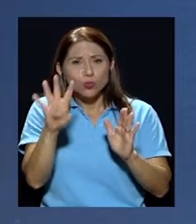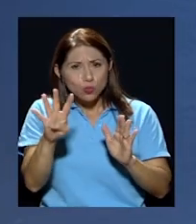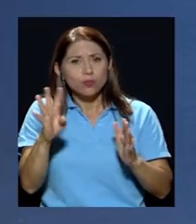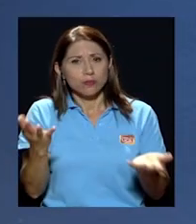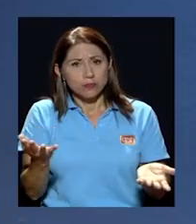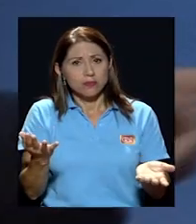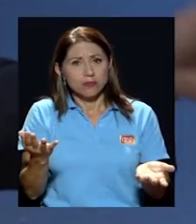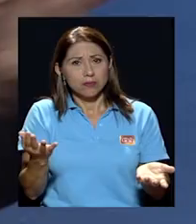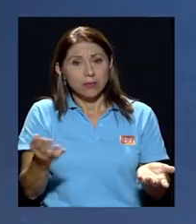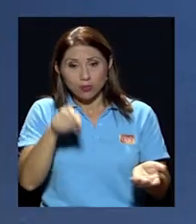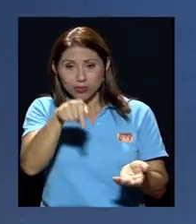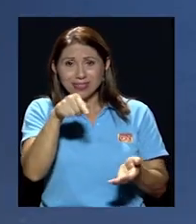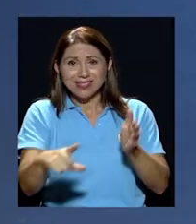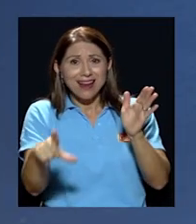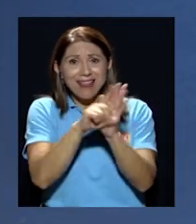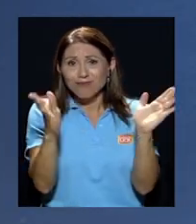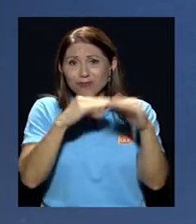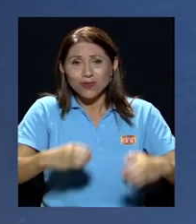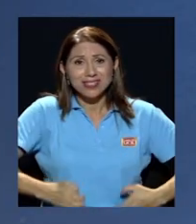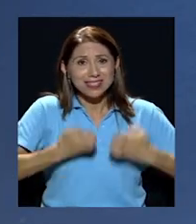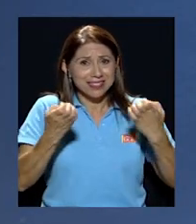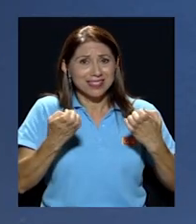en donde en esa ley ni siquiera existen las FM